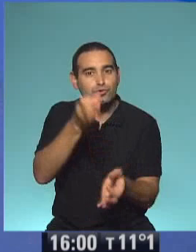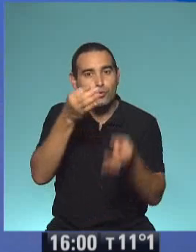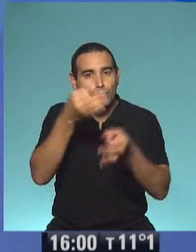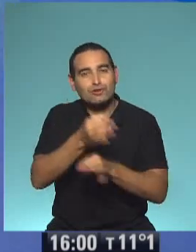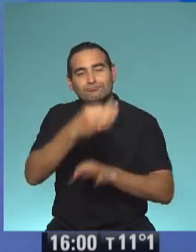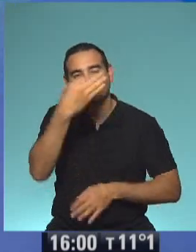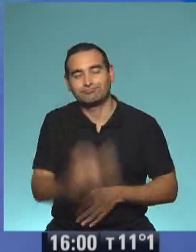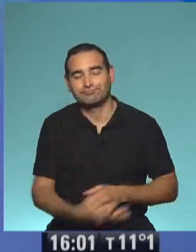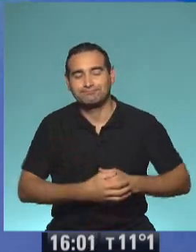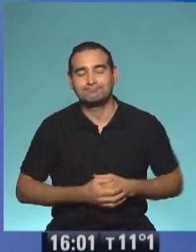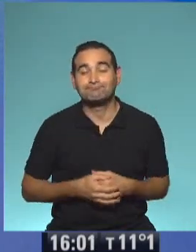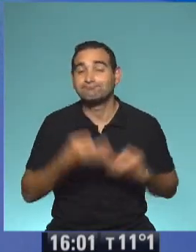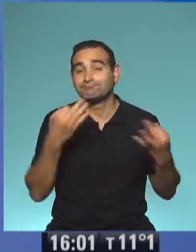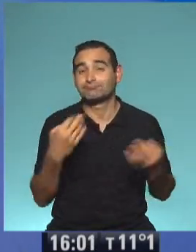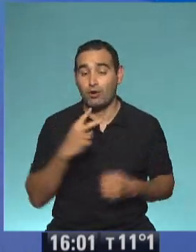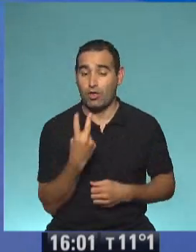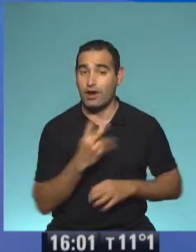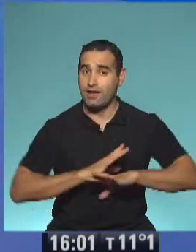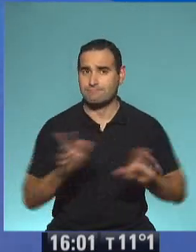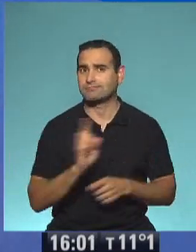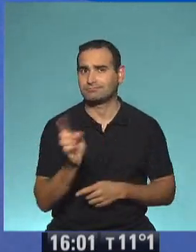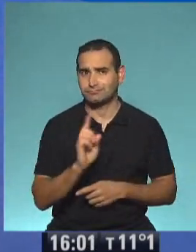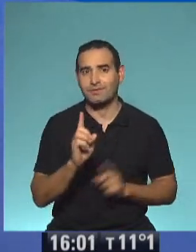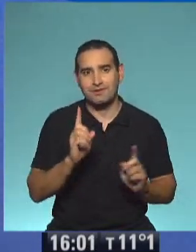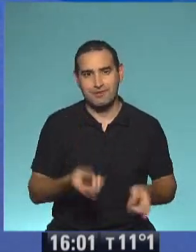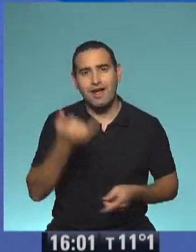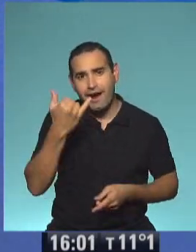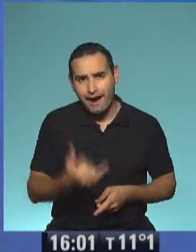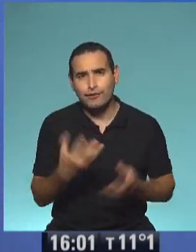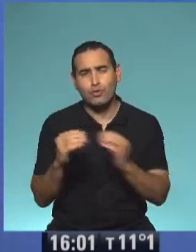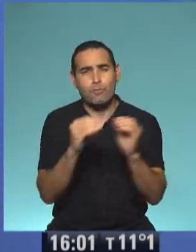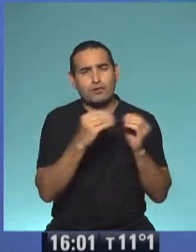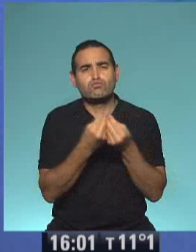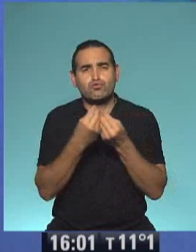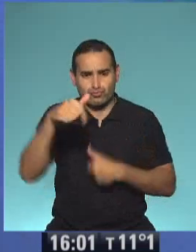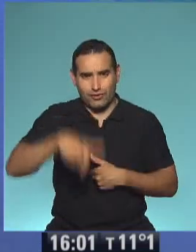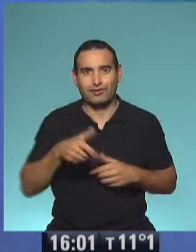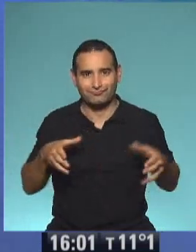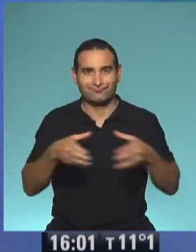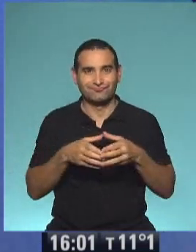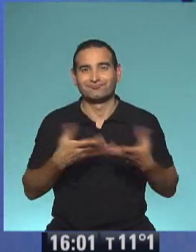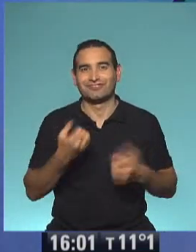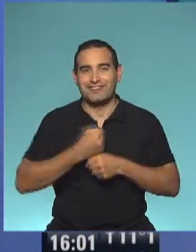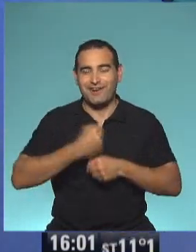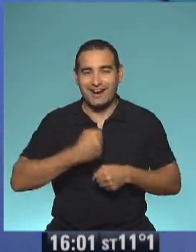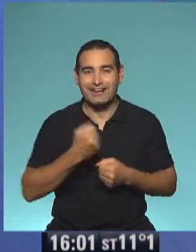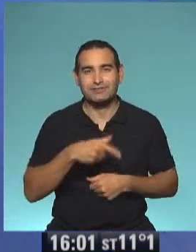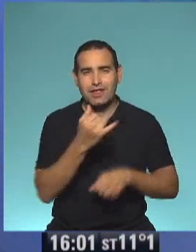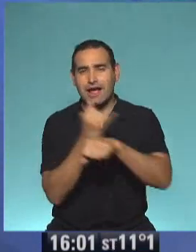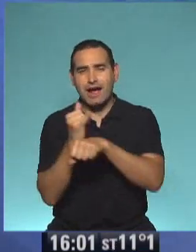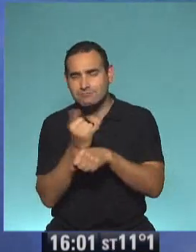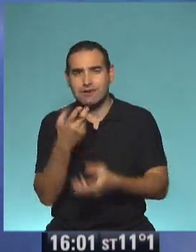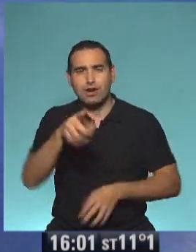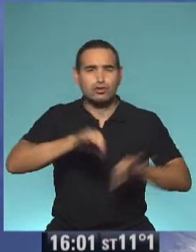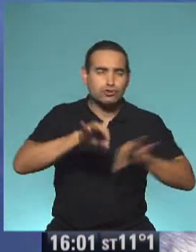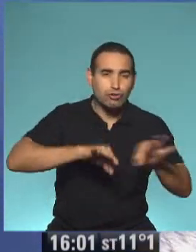educación. Así es, y no estamos solos, no solo en el piso, sino que tenemos un montón de compañeros que están haciendo esto posible, atrás de cámara, en